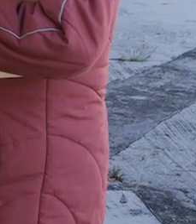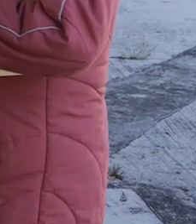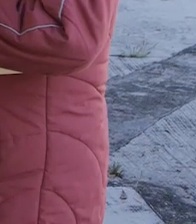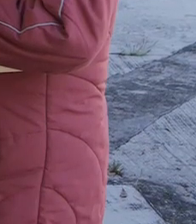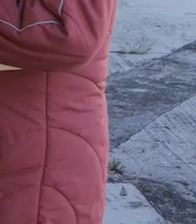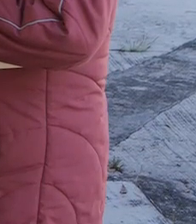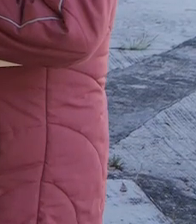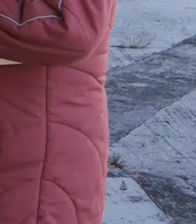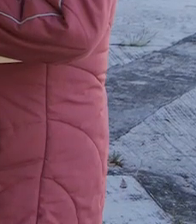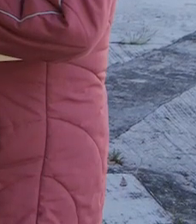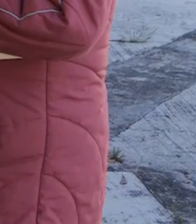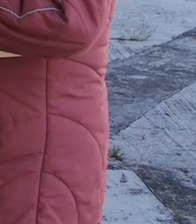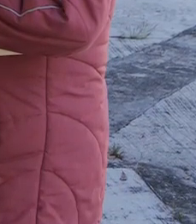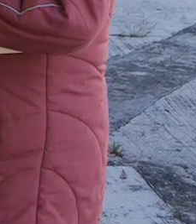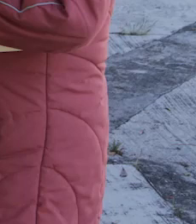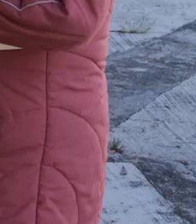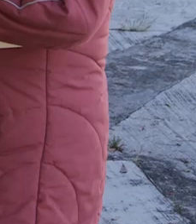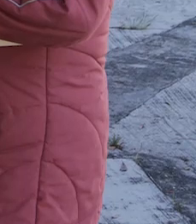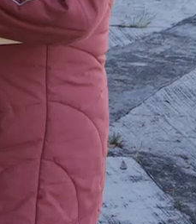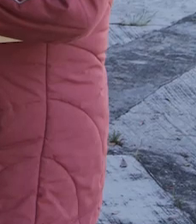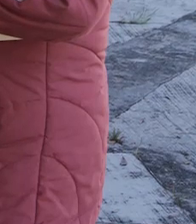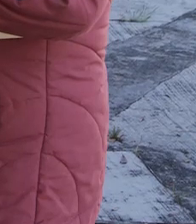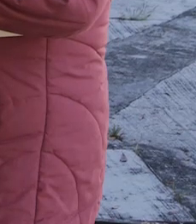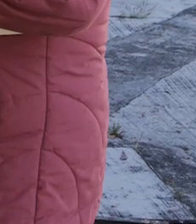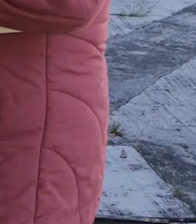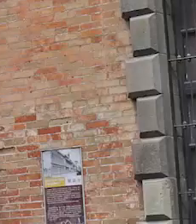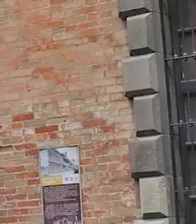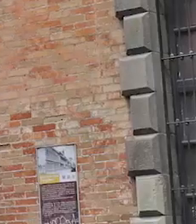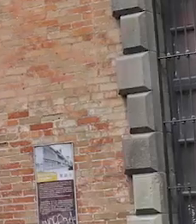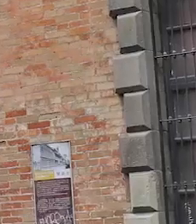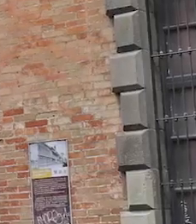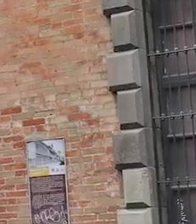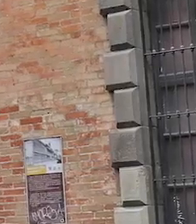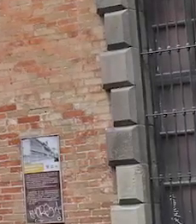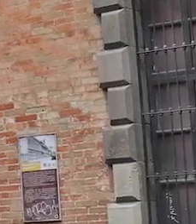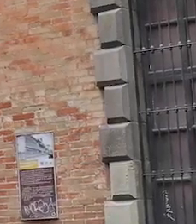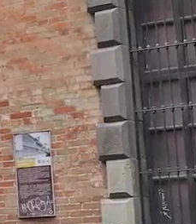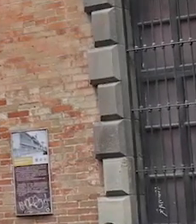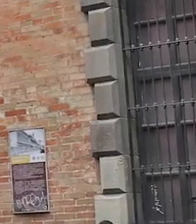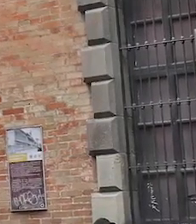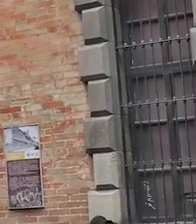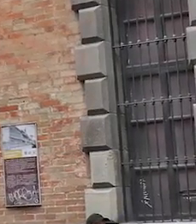que los grupos vayan a clases, el horario de salida será distinto y también los horarios de recreo.